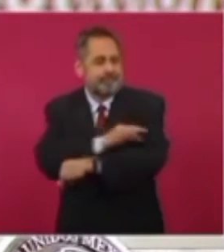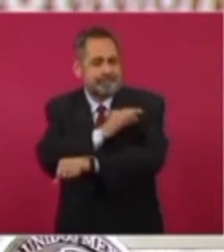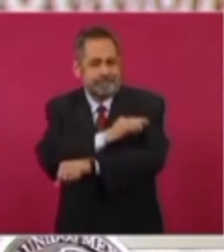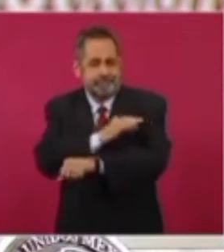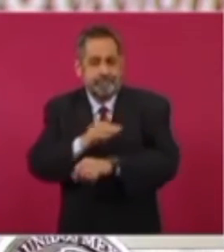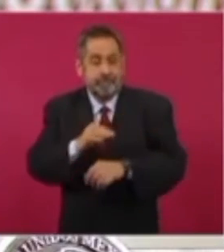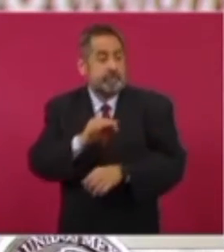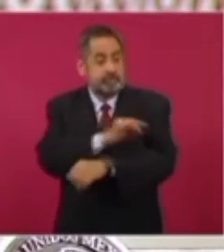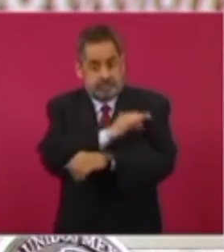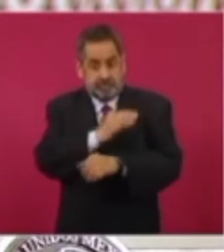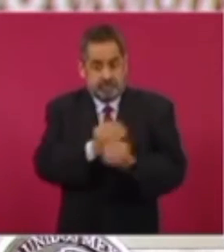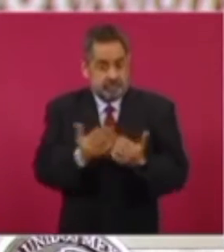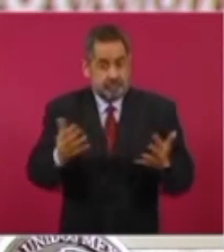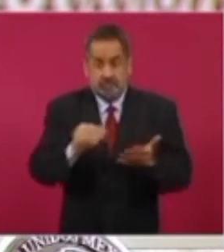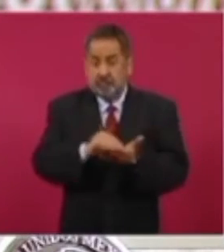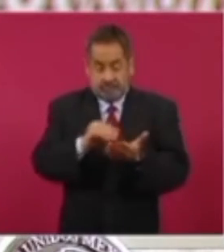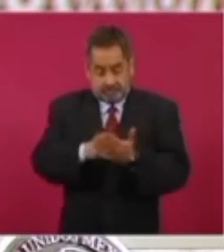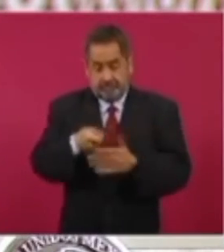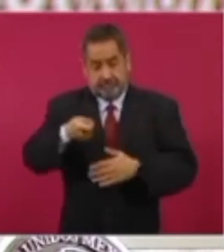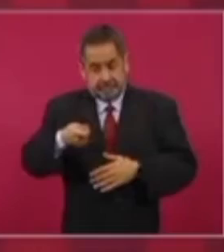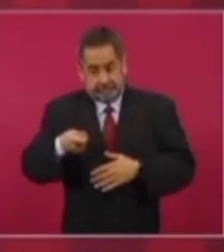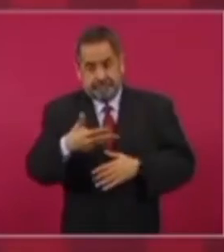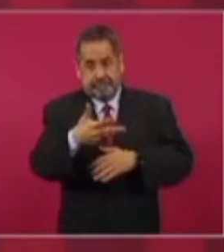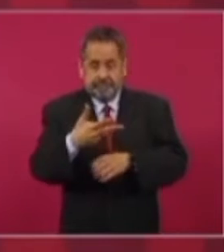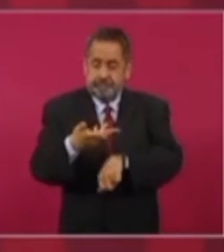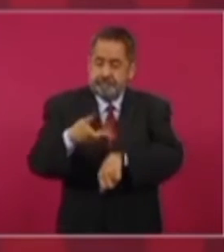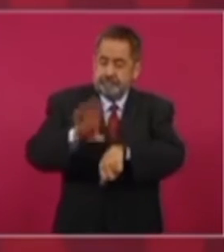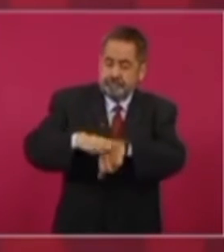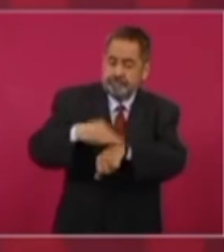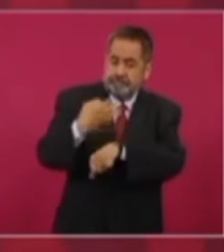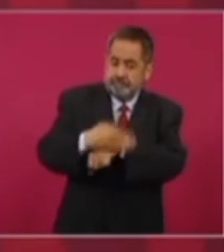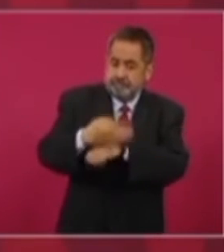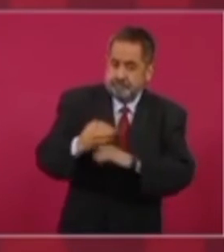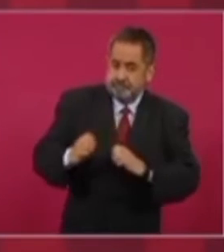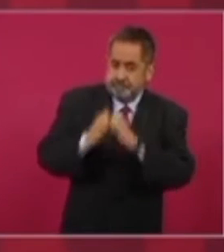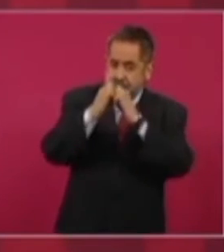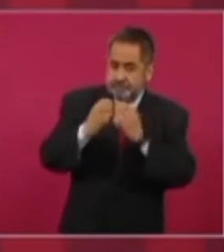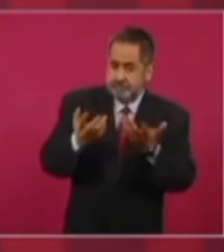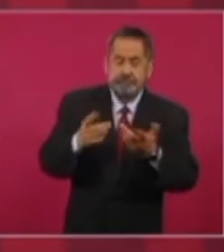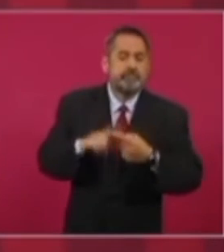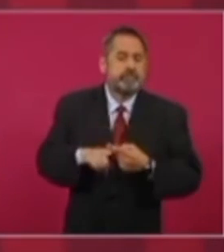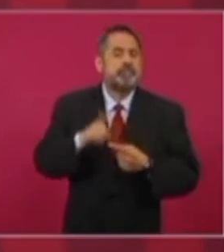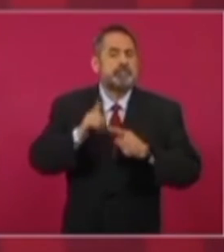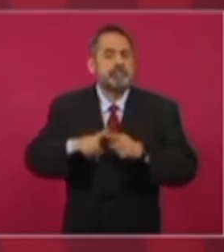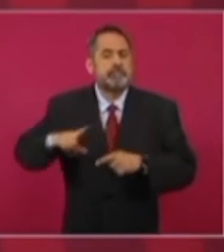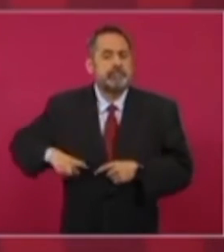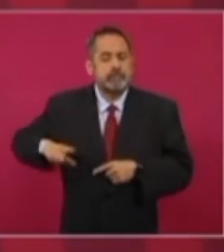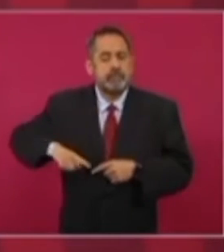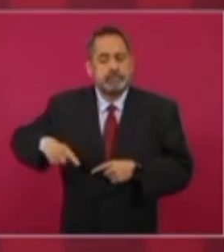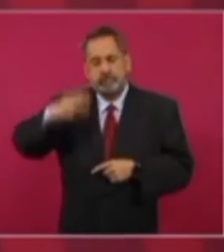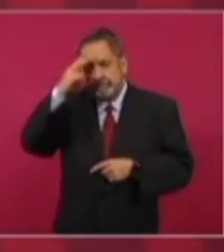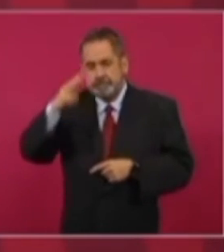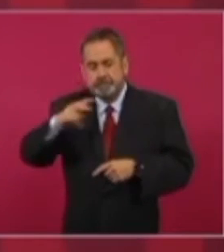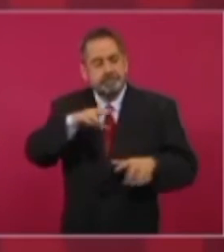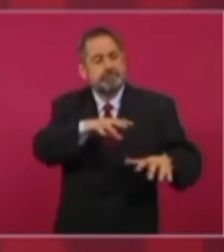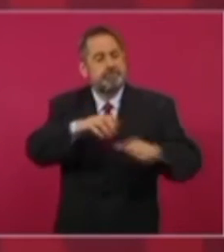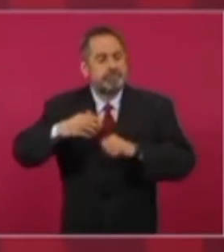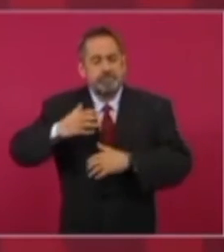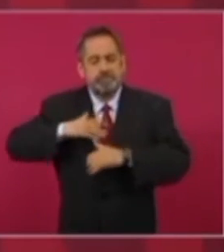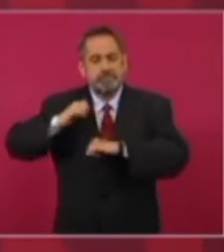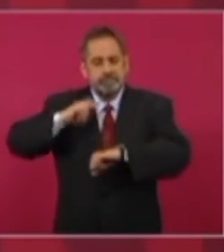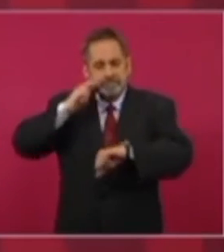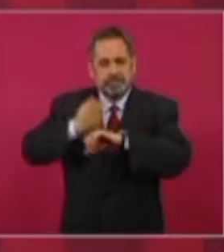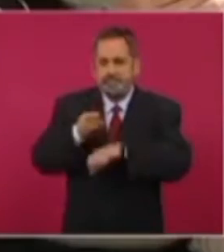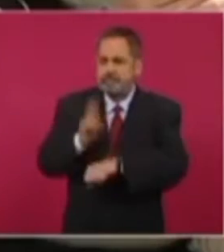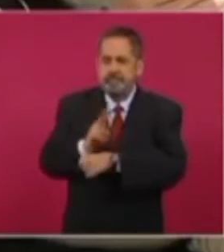que también están en esa condición de autorización de uso de emergencia, es que el Estado mexicano tutela el correcto